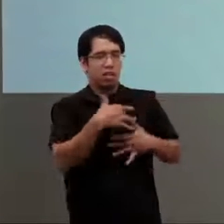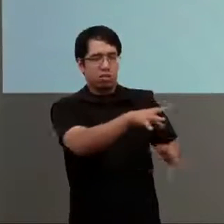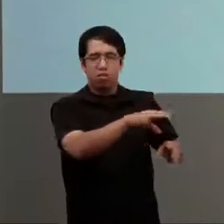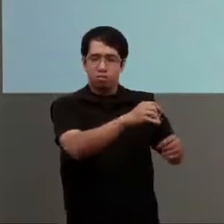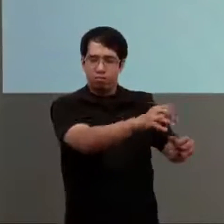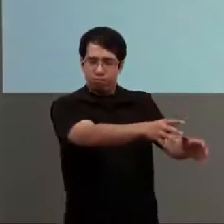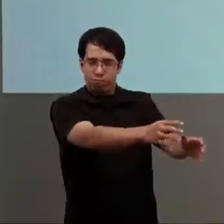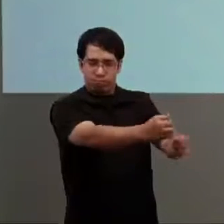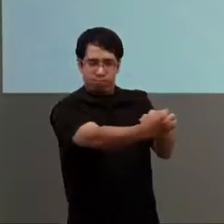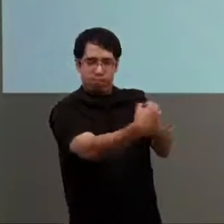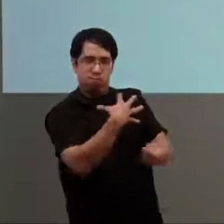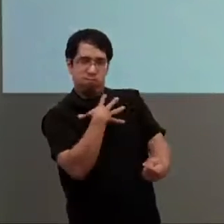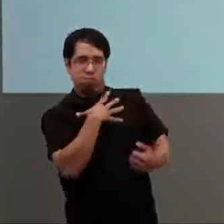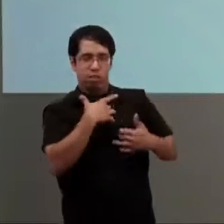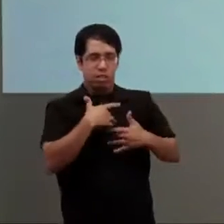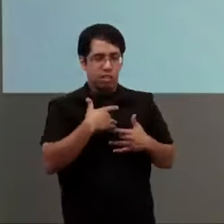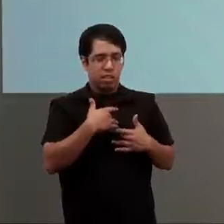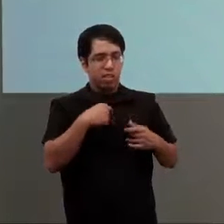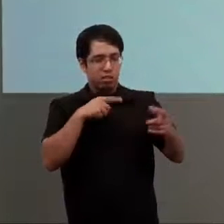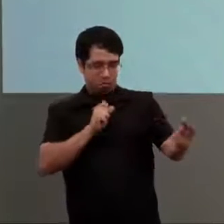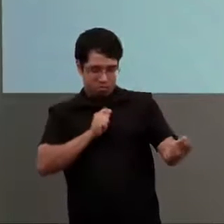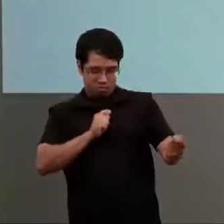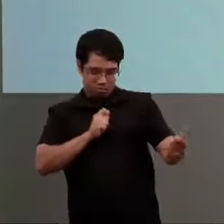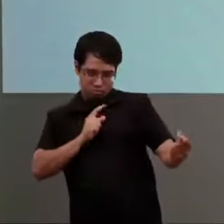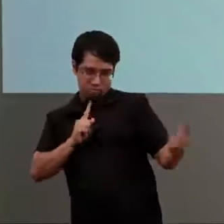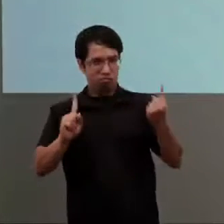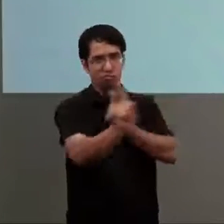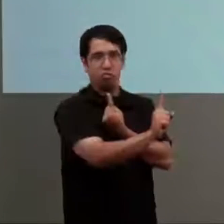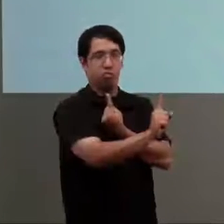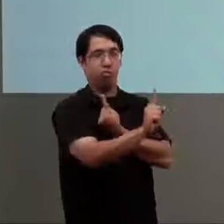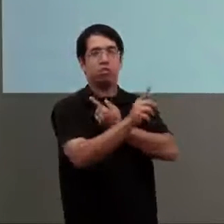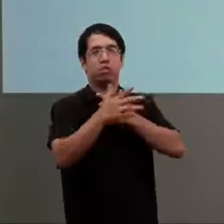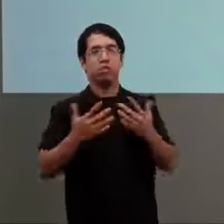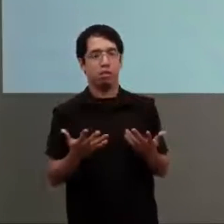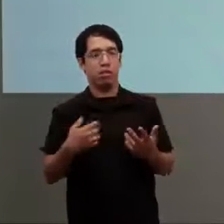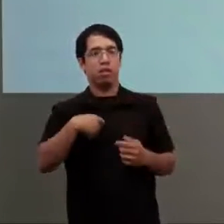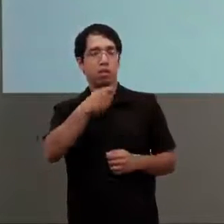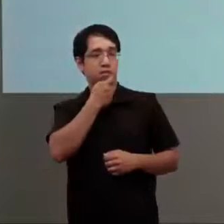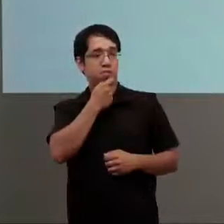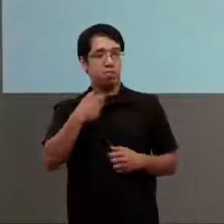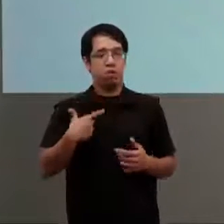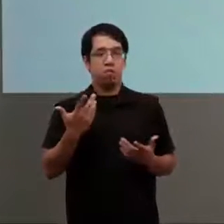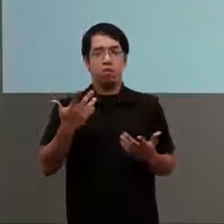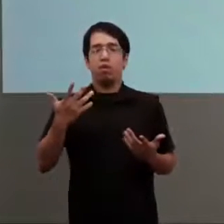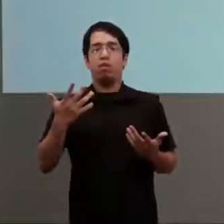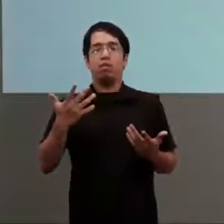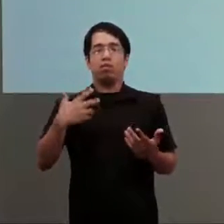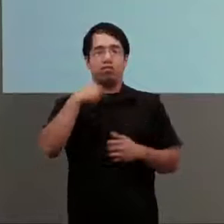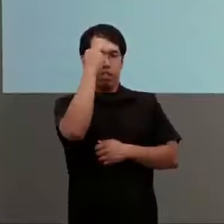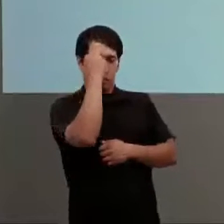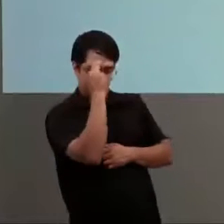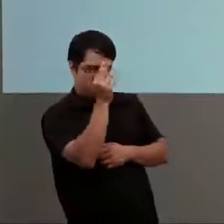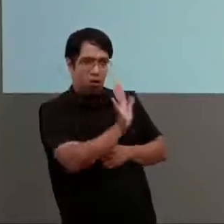de ponernos en el lugar del otro que evidentemente tiene que ver con esa creación de cultura con el respeto